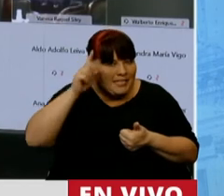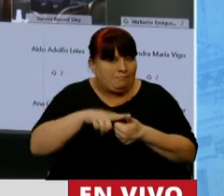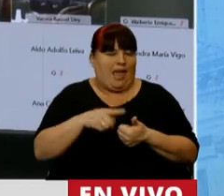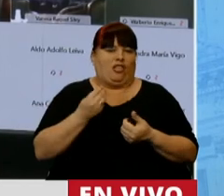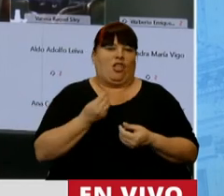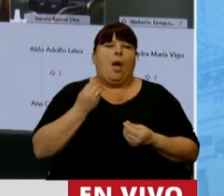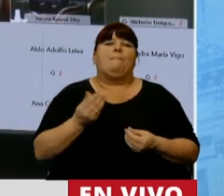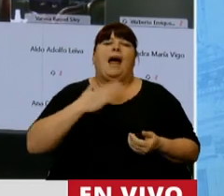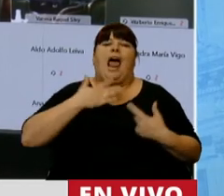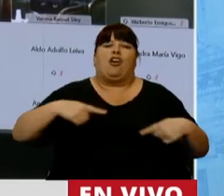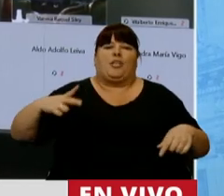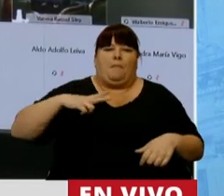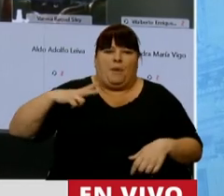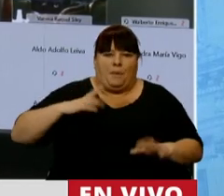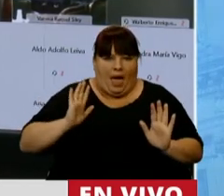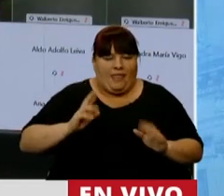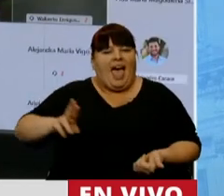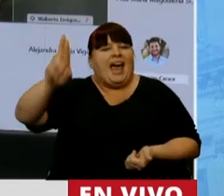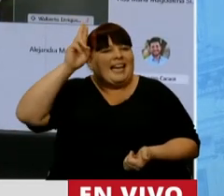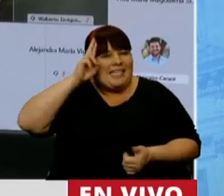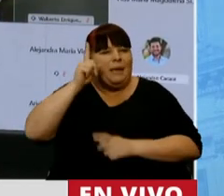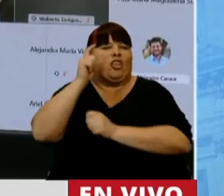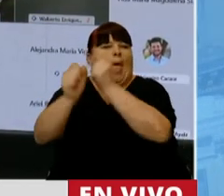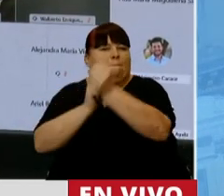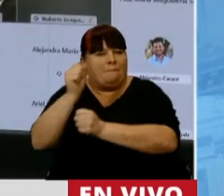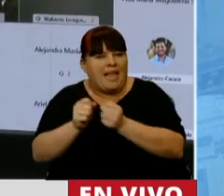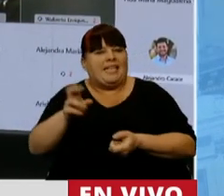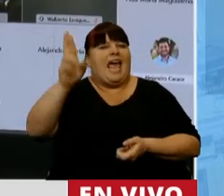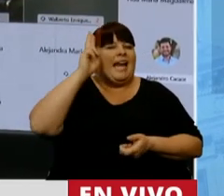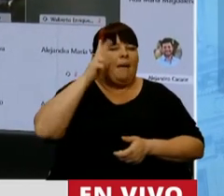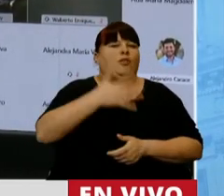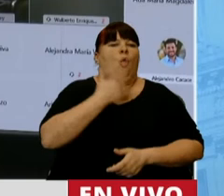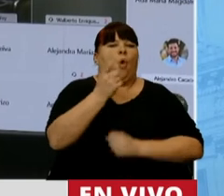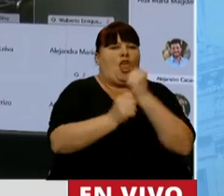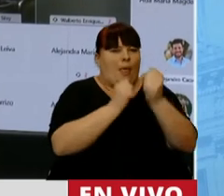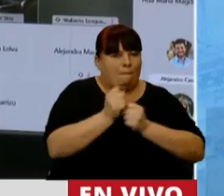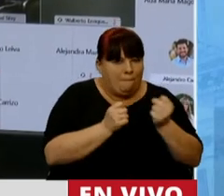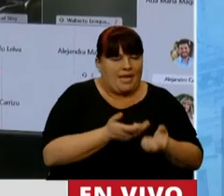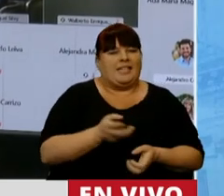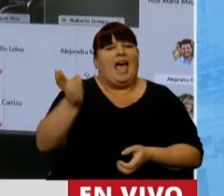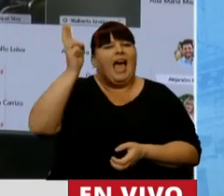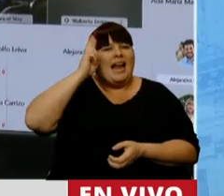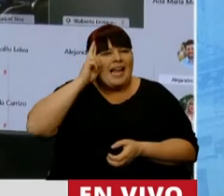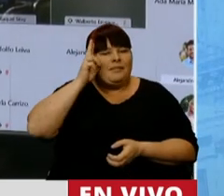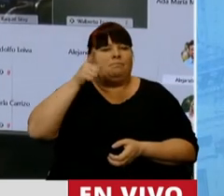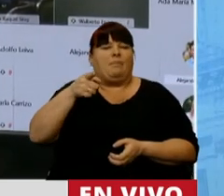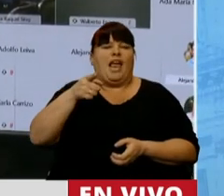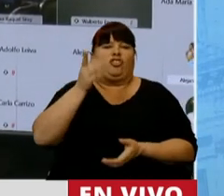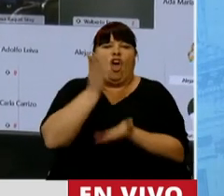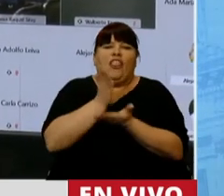a la propiedad privada, de respeto a la empresa, de respeto a los empresarios, de respeto al